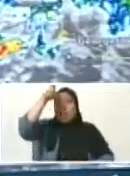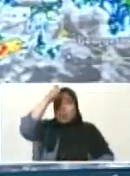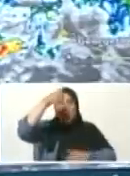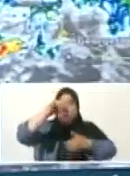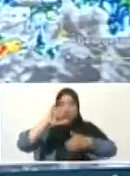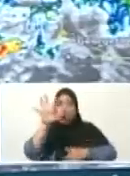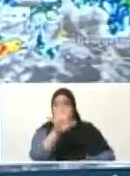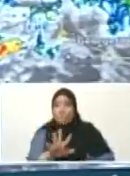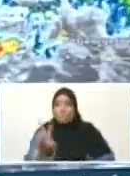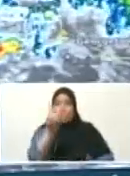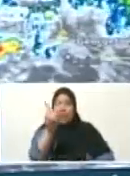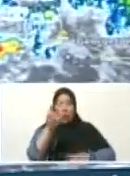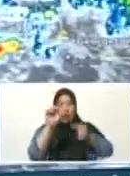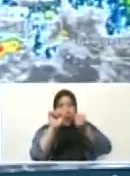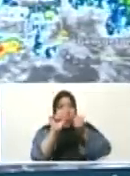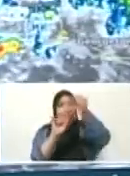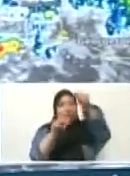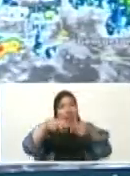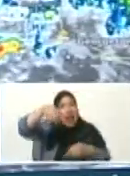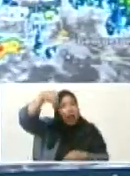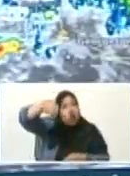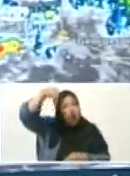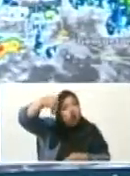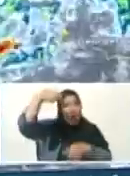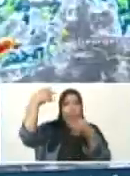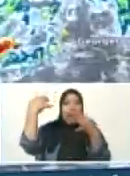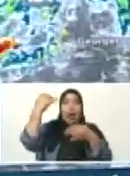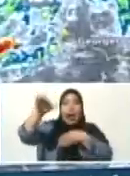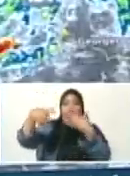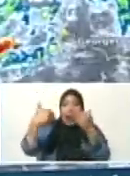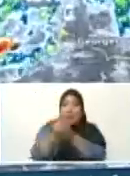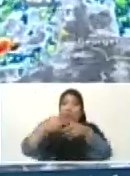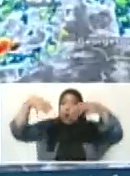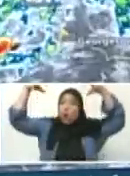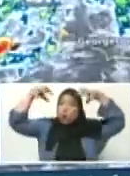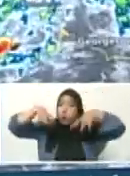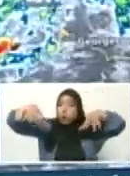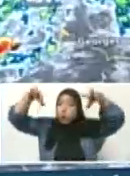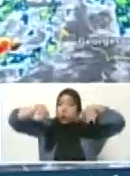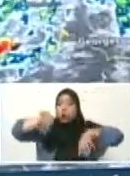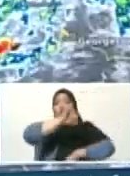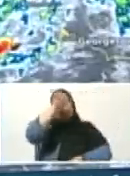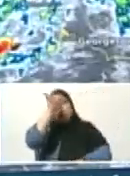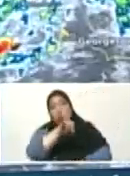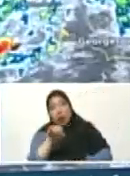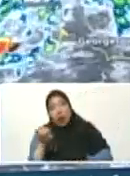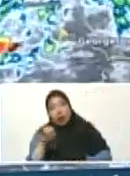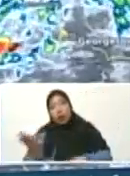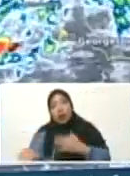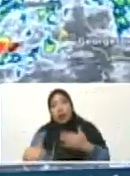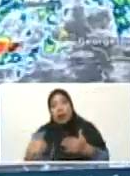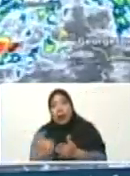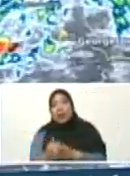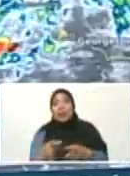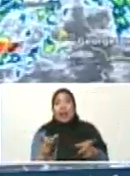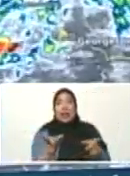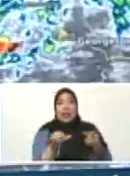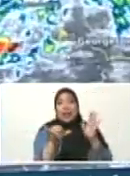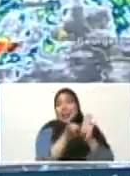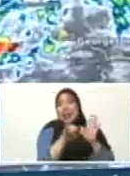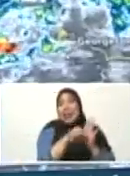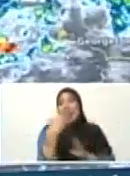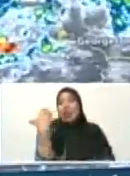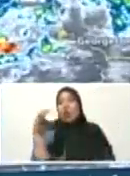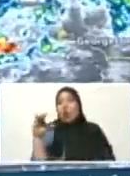como está allí dibujado, recorre hacia el Zulia, hacia La Guajira. Y